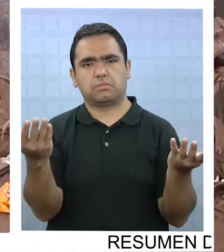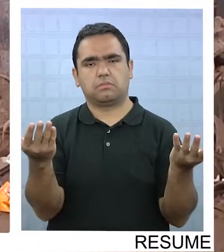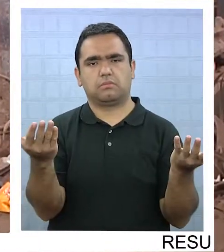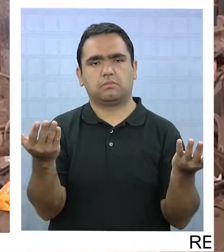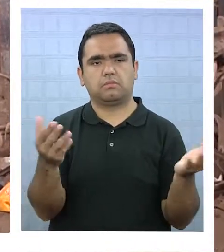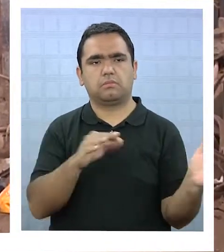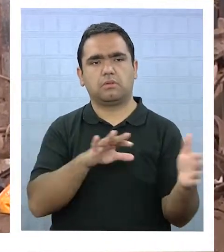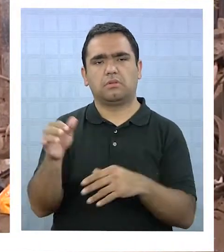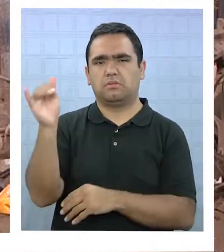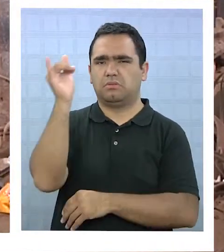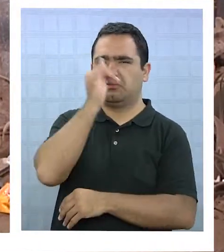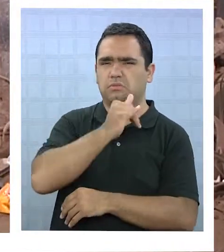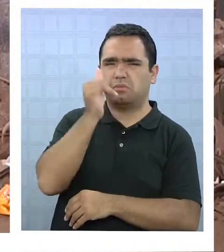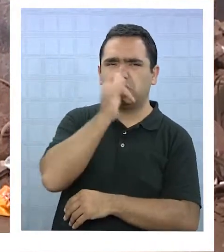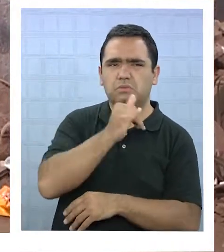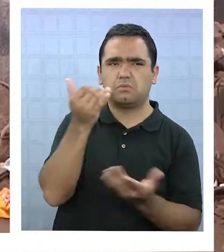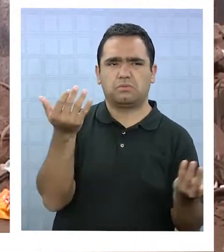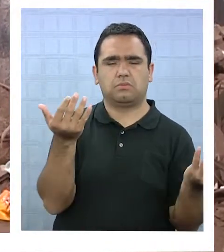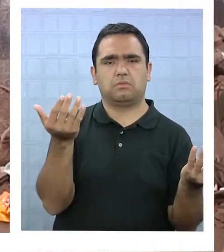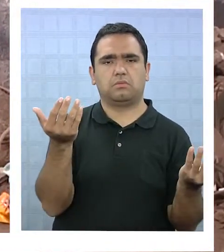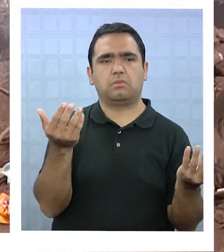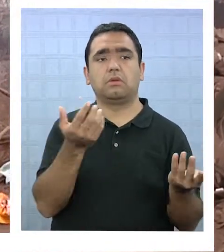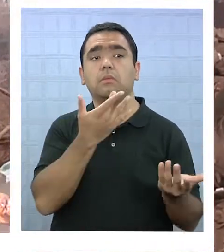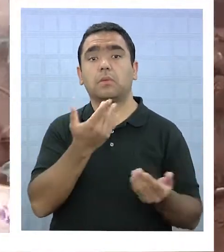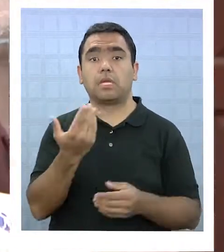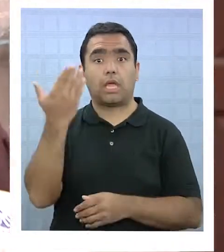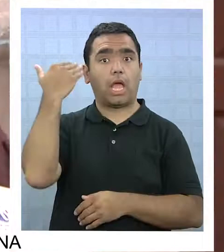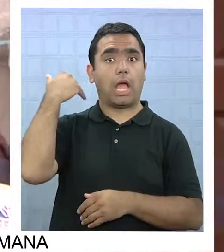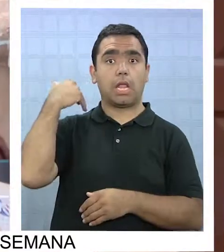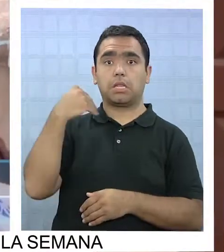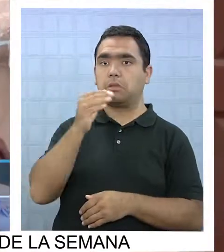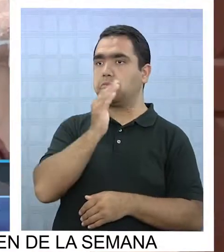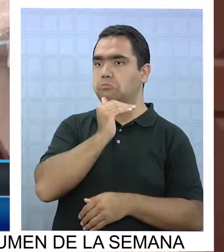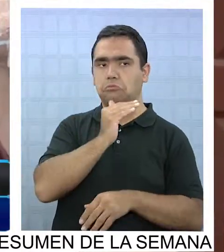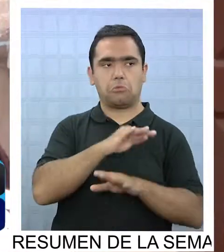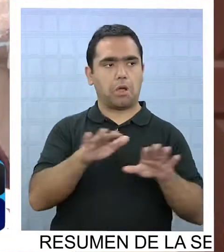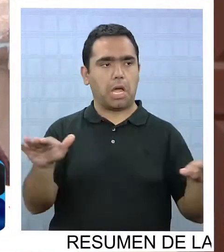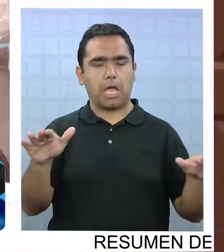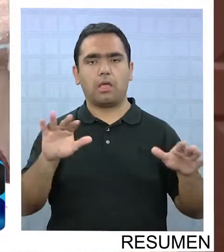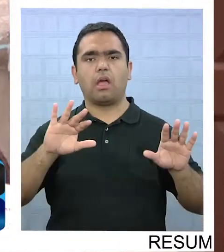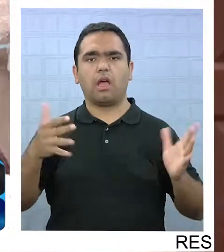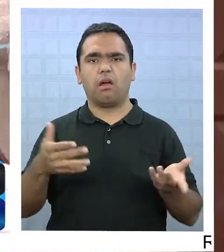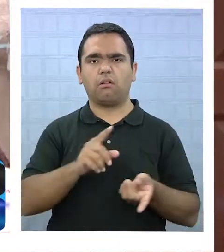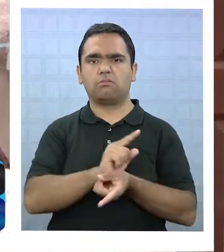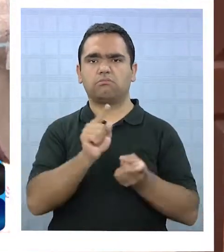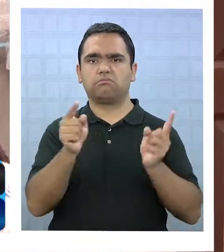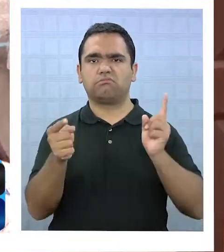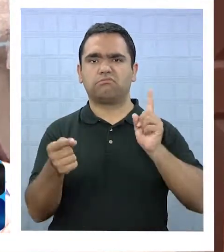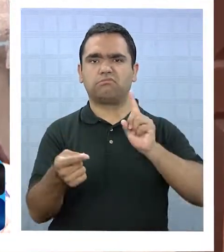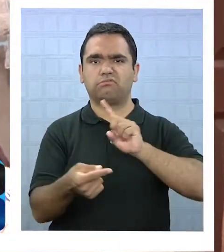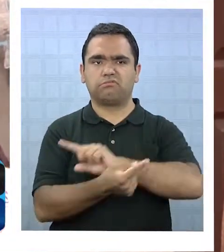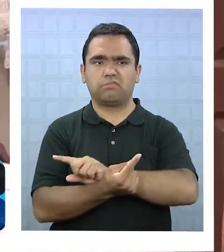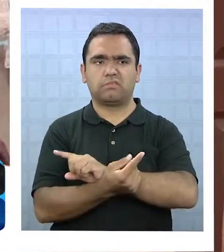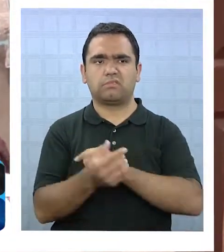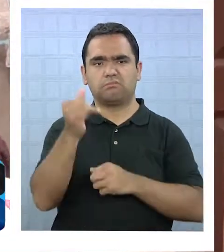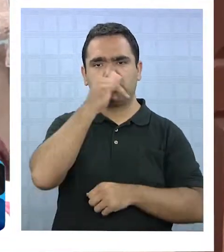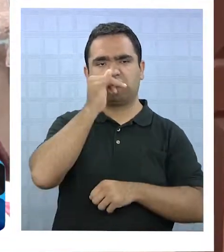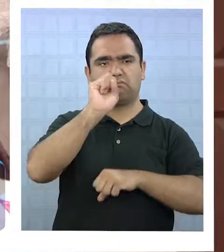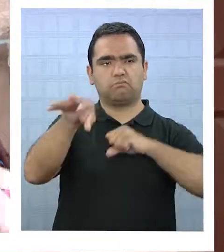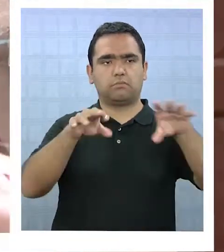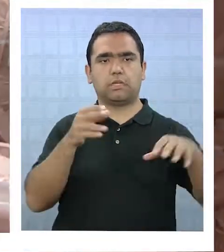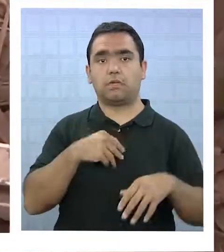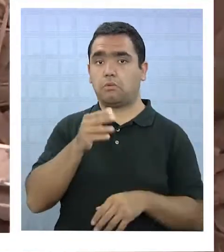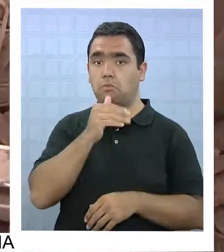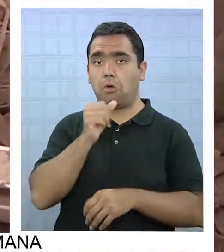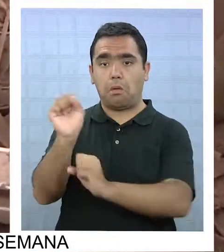amanecen en la mañana. Sucio, pues demás, porque antes no estaba así, ahora se está en un basurero,